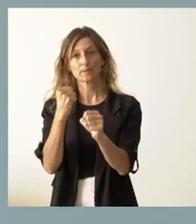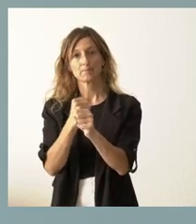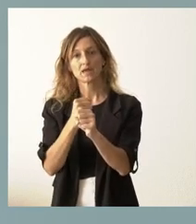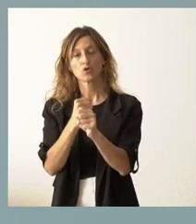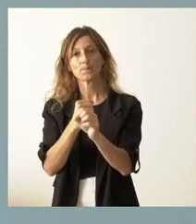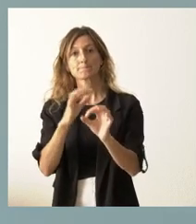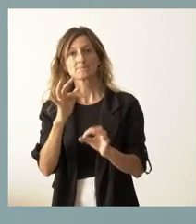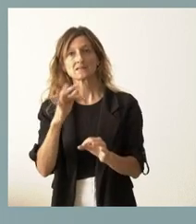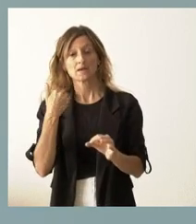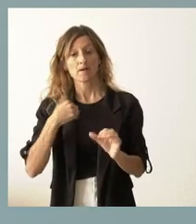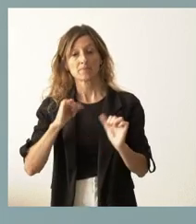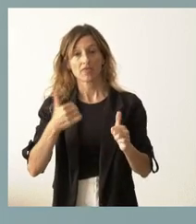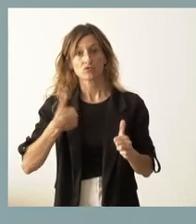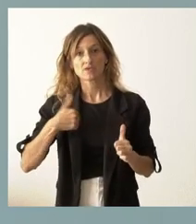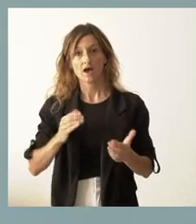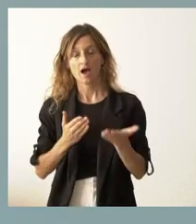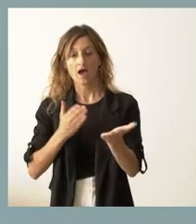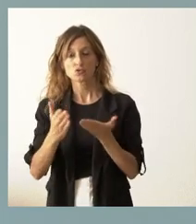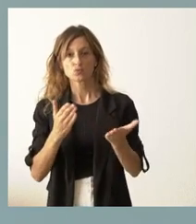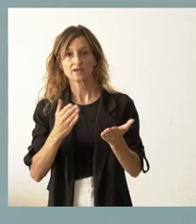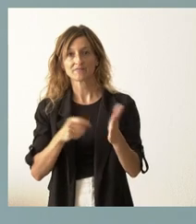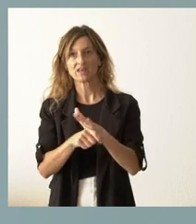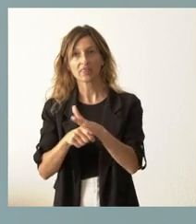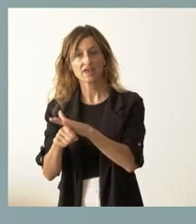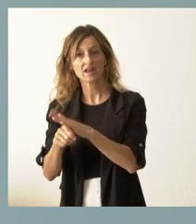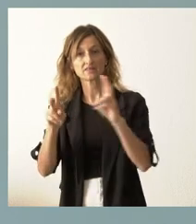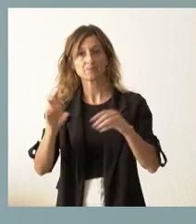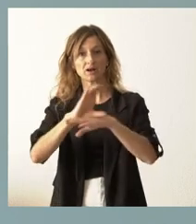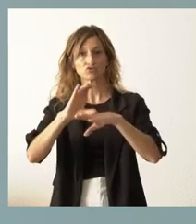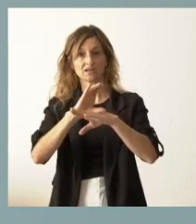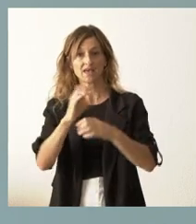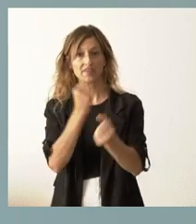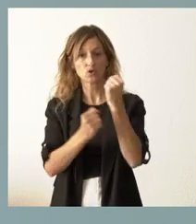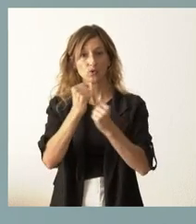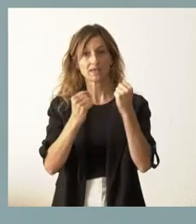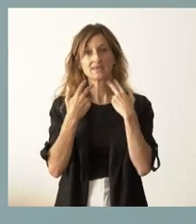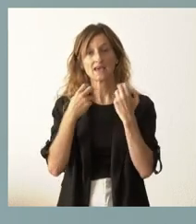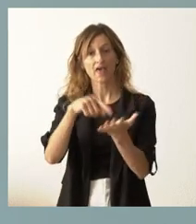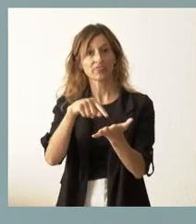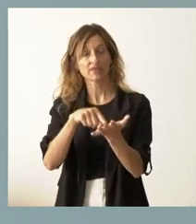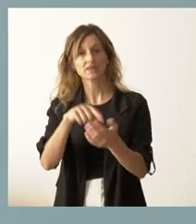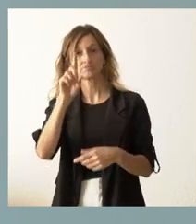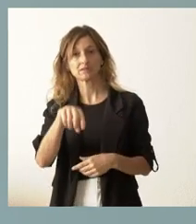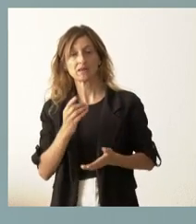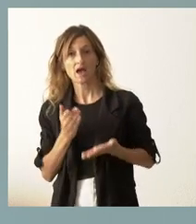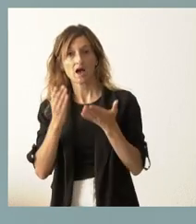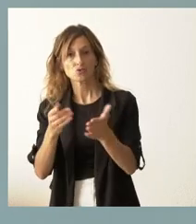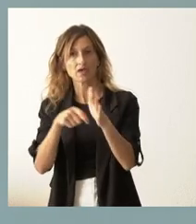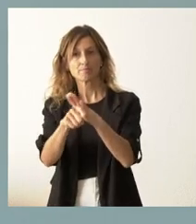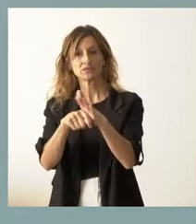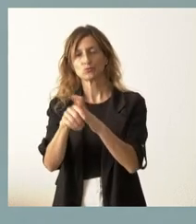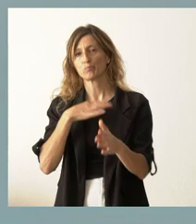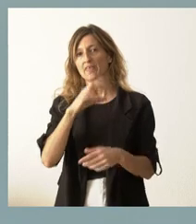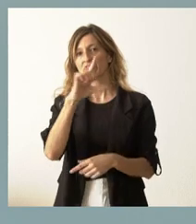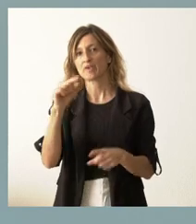ya en marcha de ayudas financieras en el ámbito de la Consejería de Economía y Hacienda y ayudas a la inversión, que pueden llegar al 100